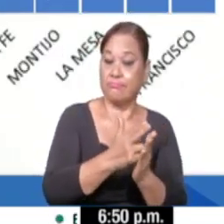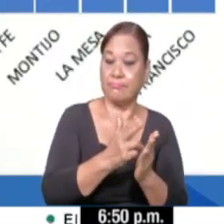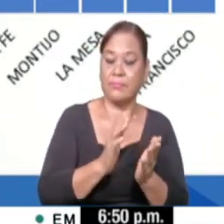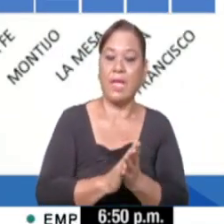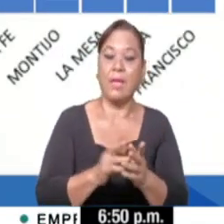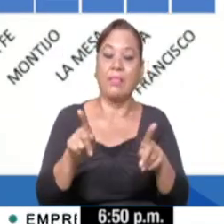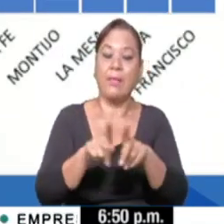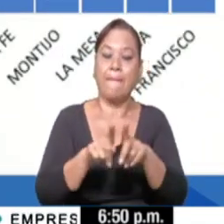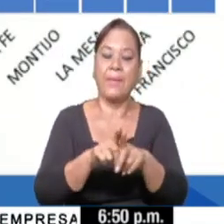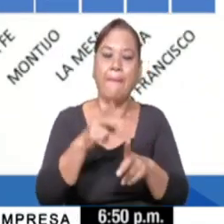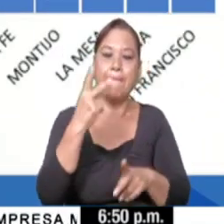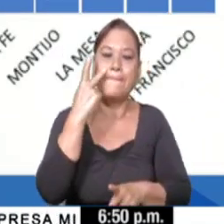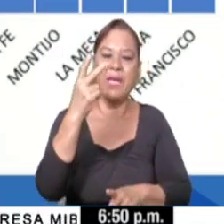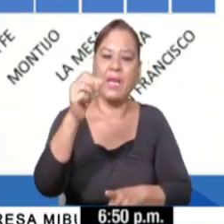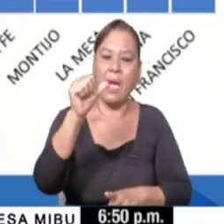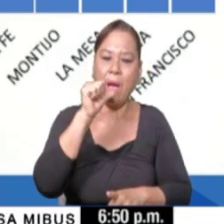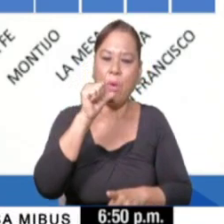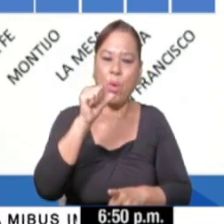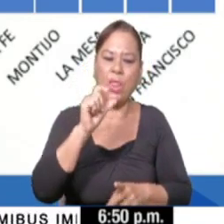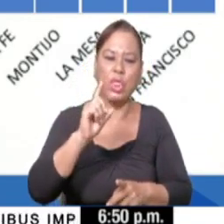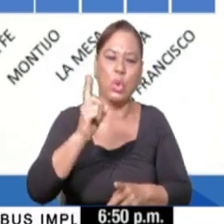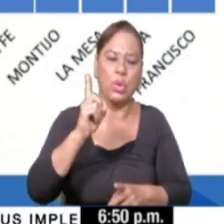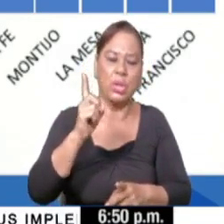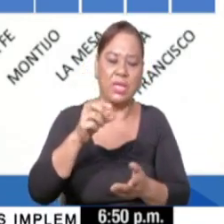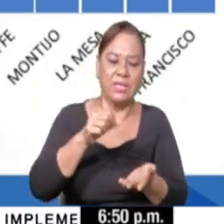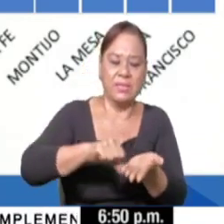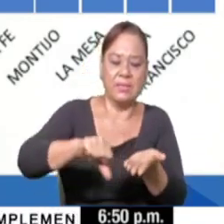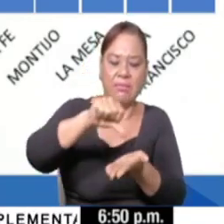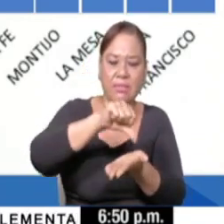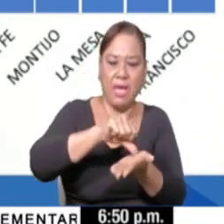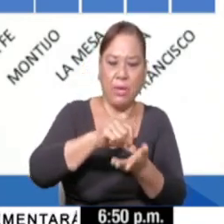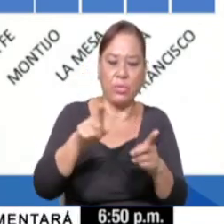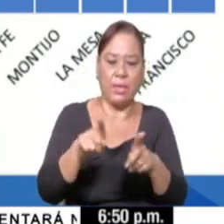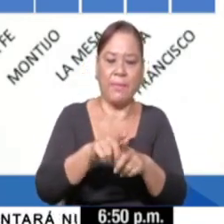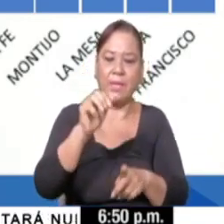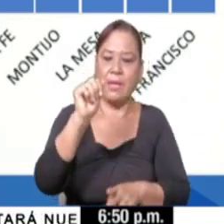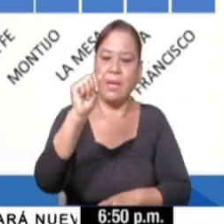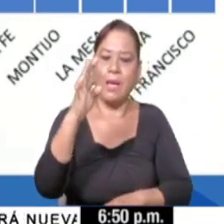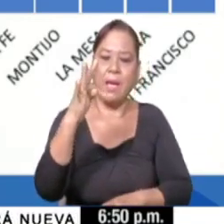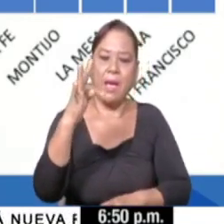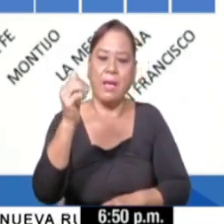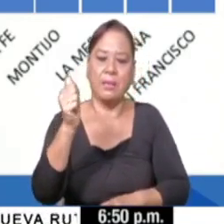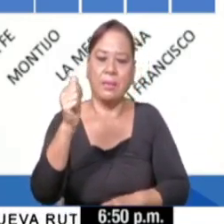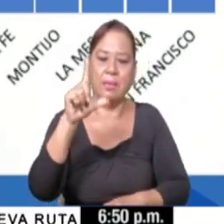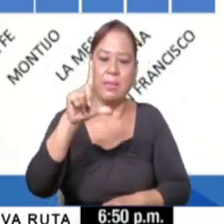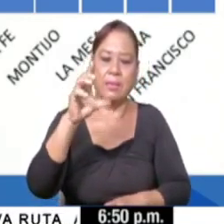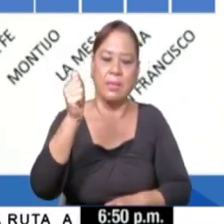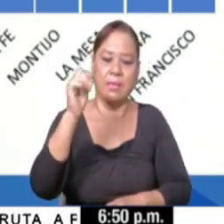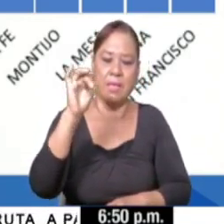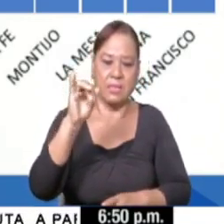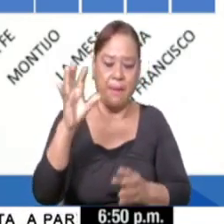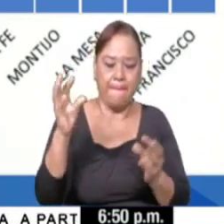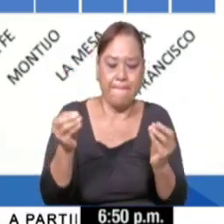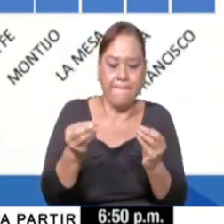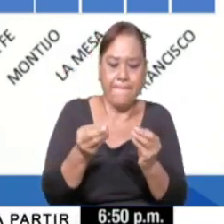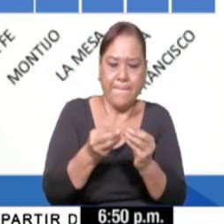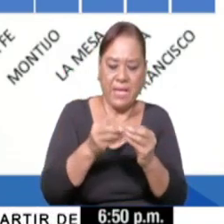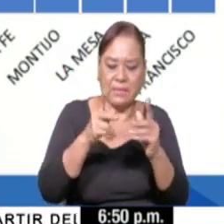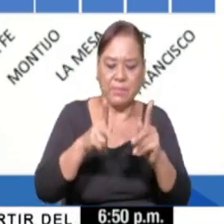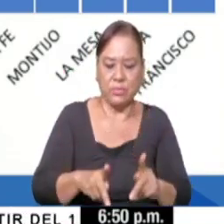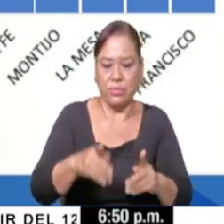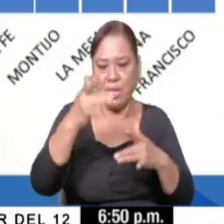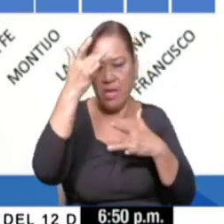En Veraguas, Santiago principalmente, y luego le sigue Atalaya, con los mayores números de casos como distrito.